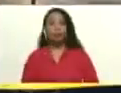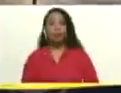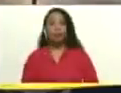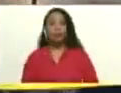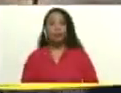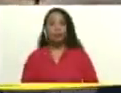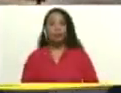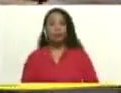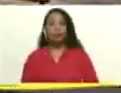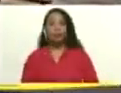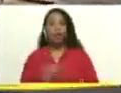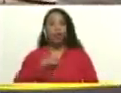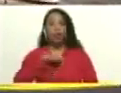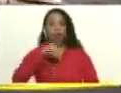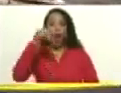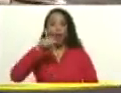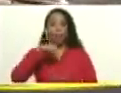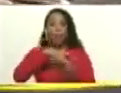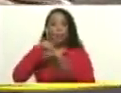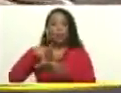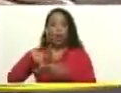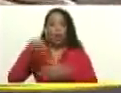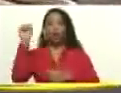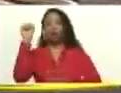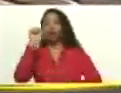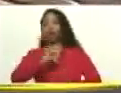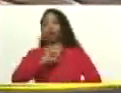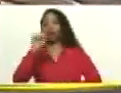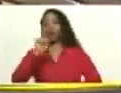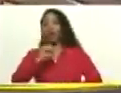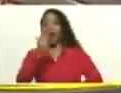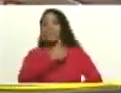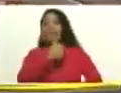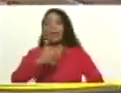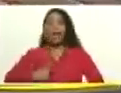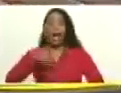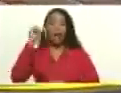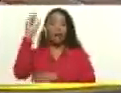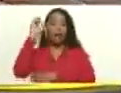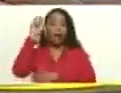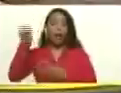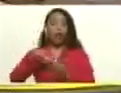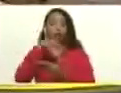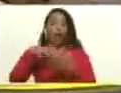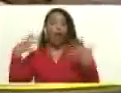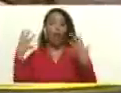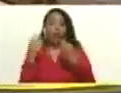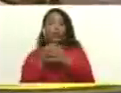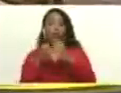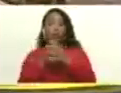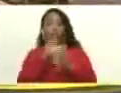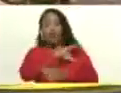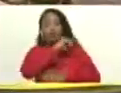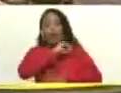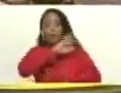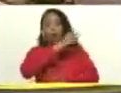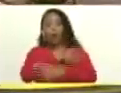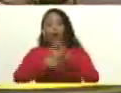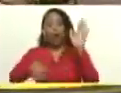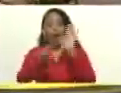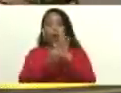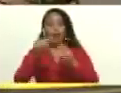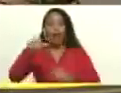Aquí estamos presentes, precisamente, el presidente de la Asamblea Nacional y la Junta Directiva del Poder Legislativo